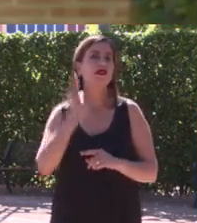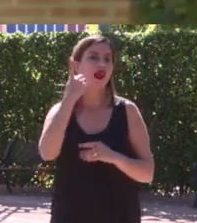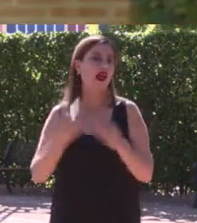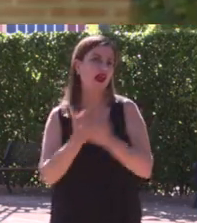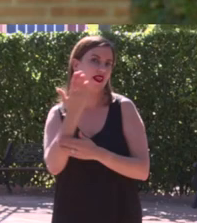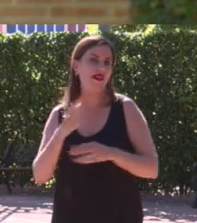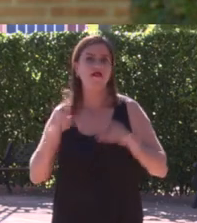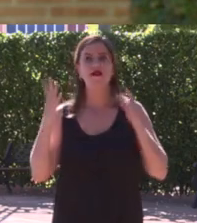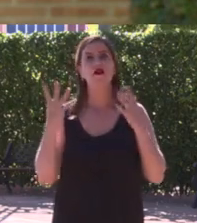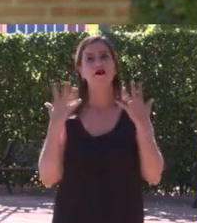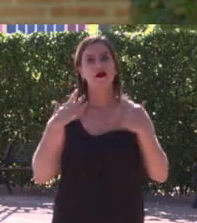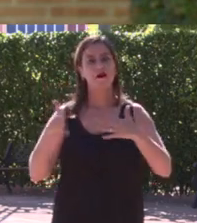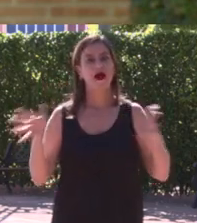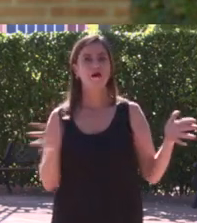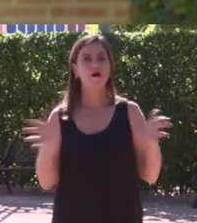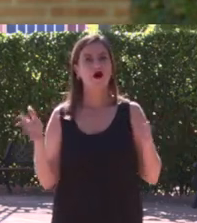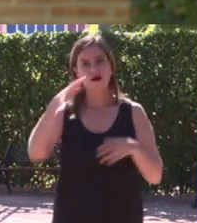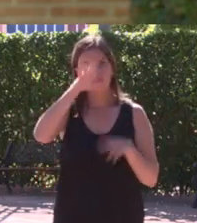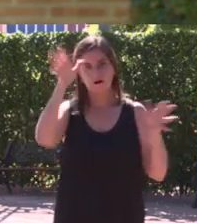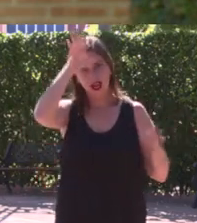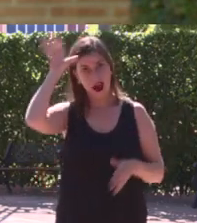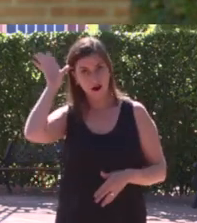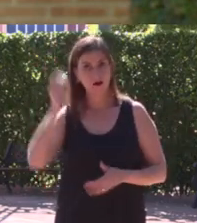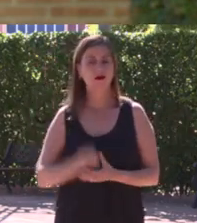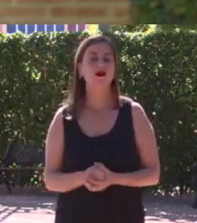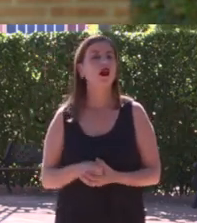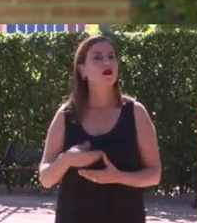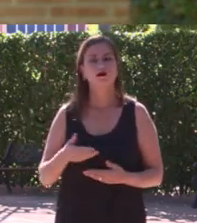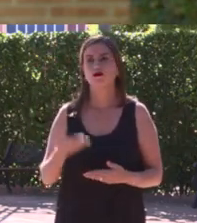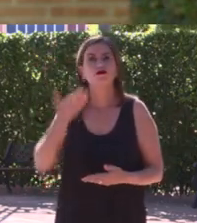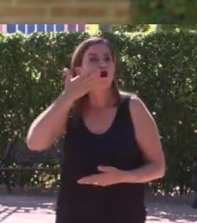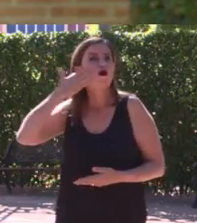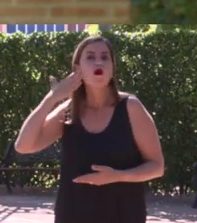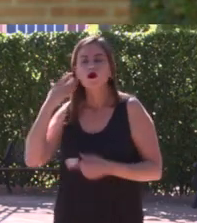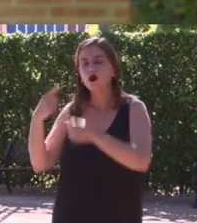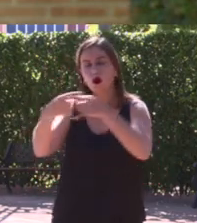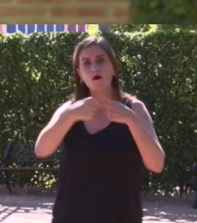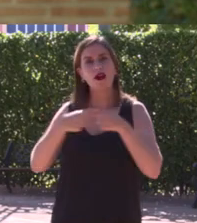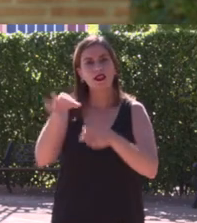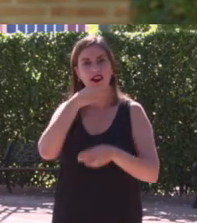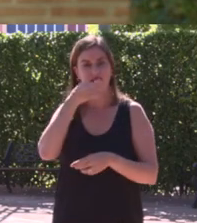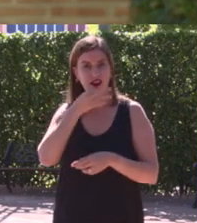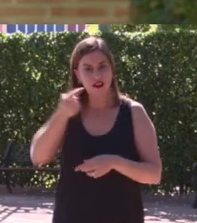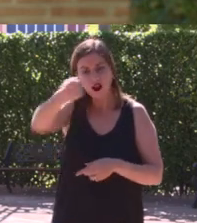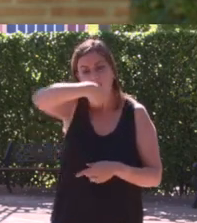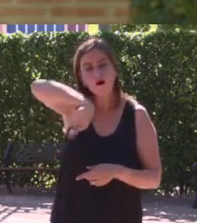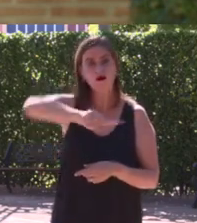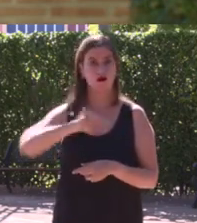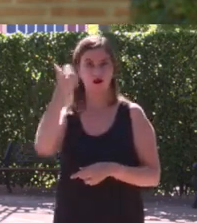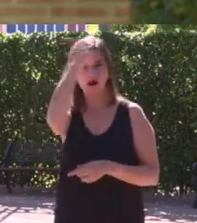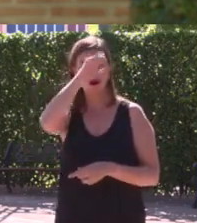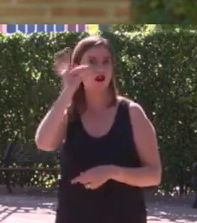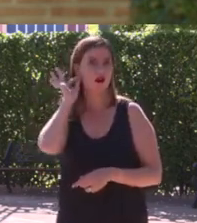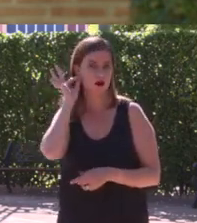Bueno, para mí es un placer, un placer, un honor compartir, como decía, esta tarde con vosotras y vosotros y